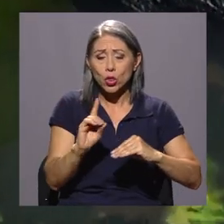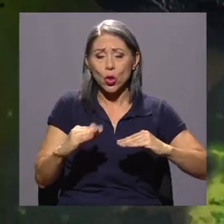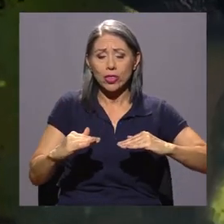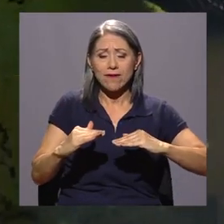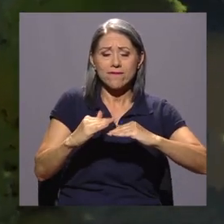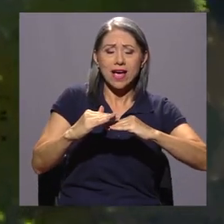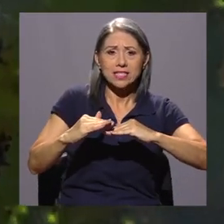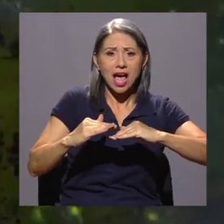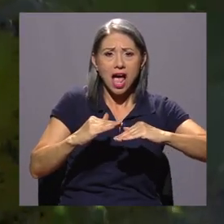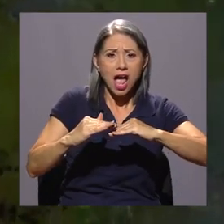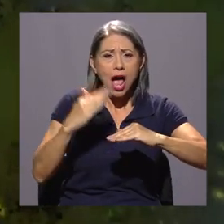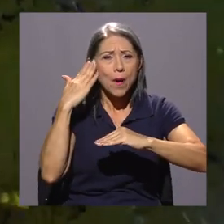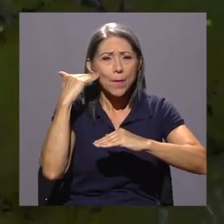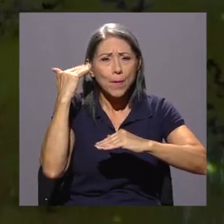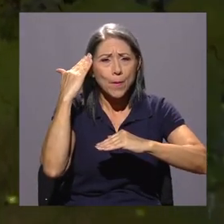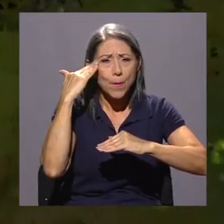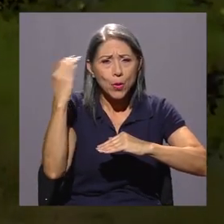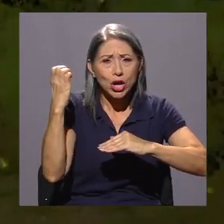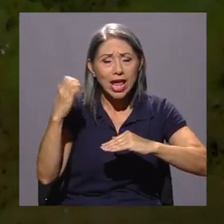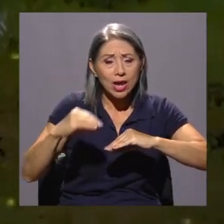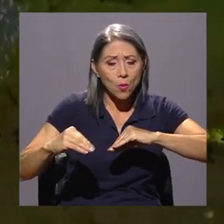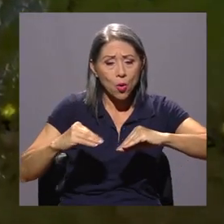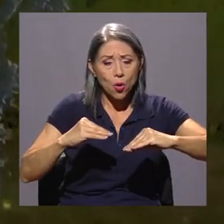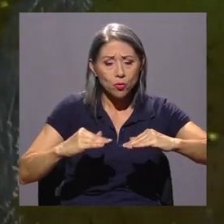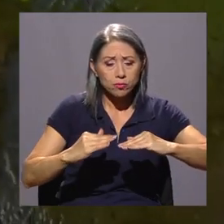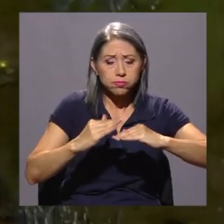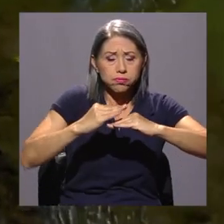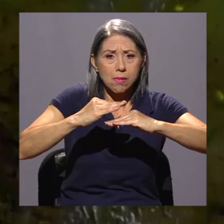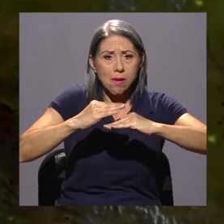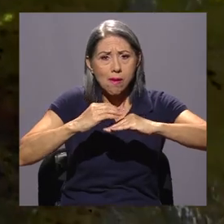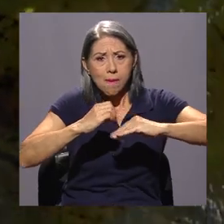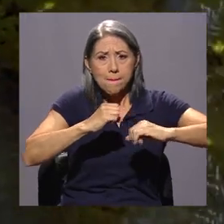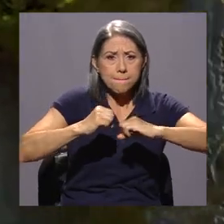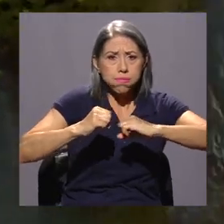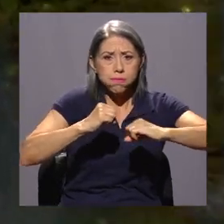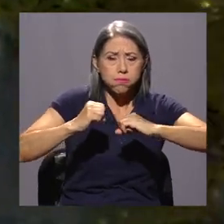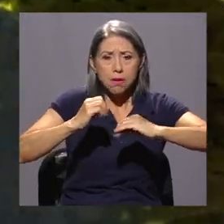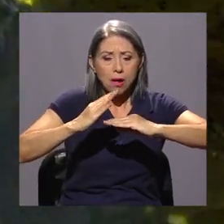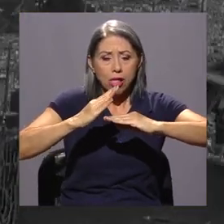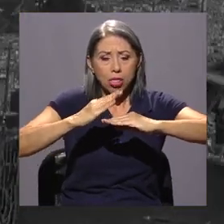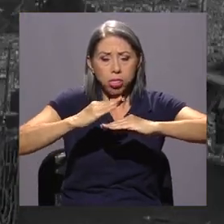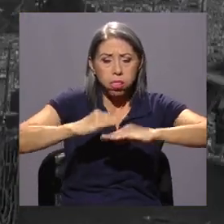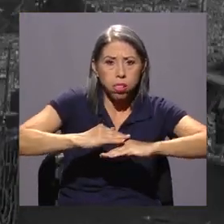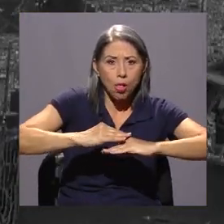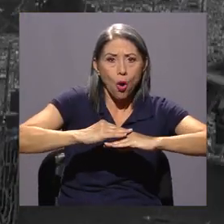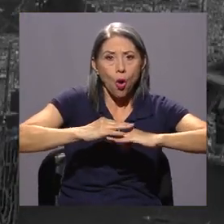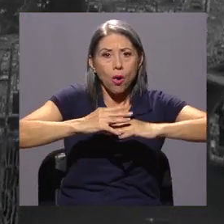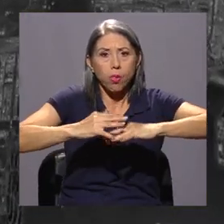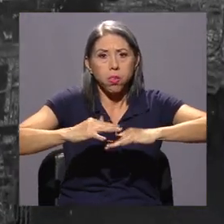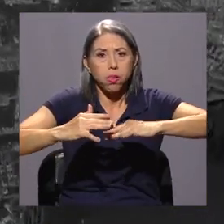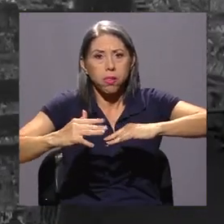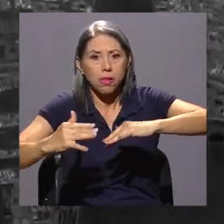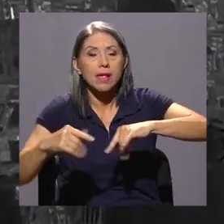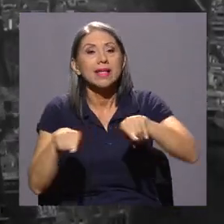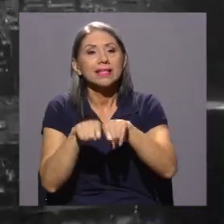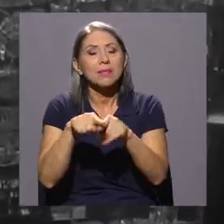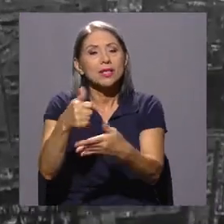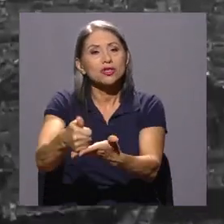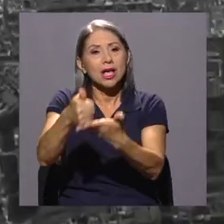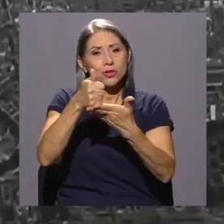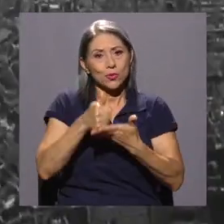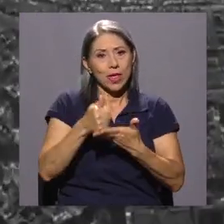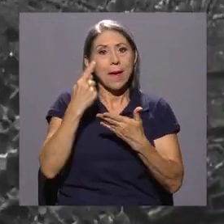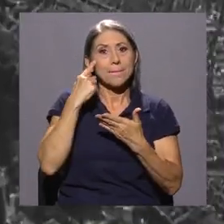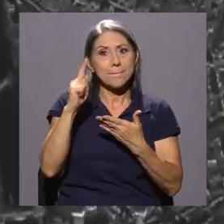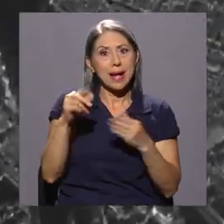de la falla y el tipo de falla que generó una elevación o hundimiento. Nos ayuda también a reducir costos en cuanto